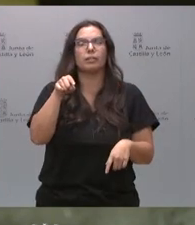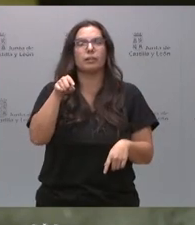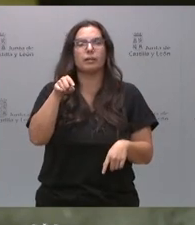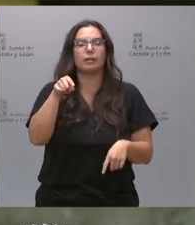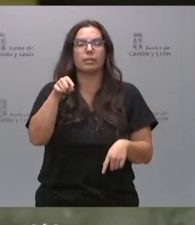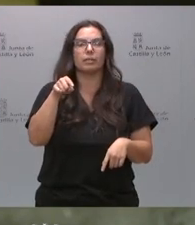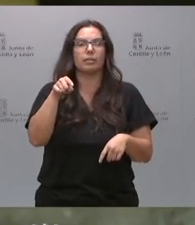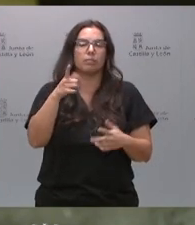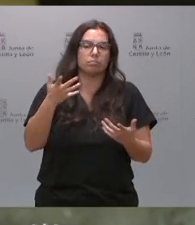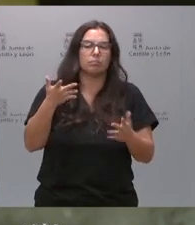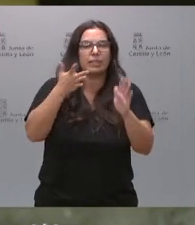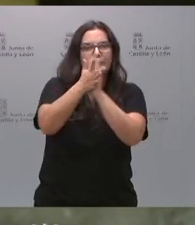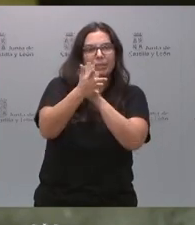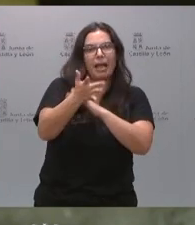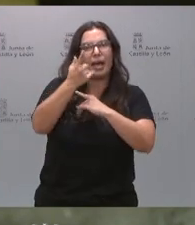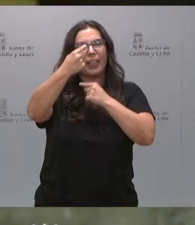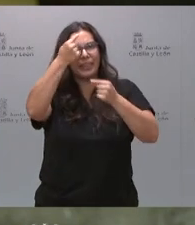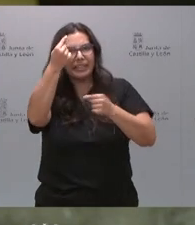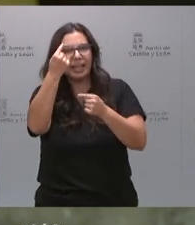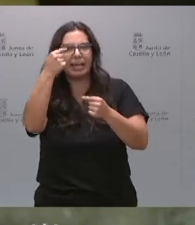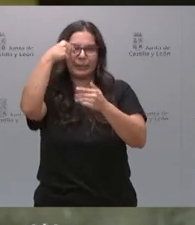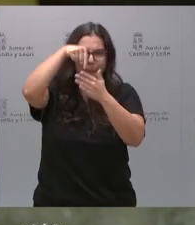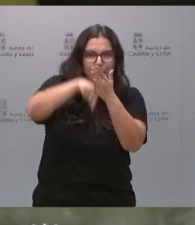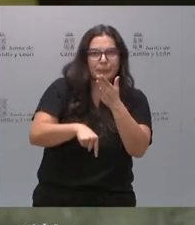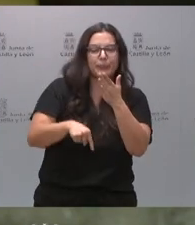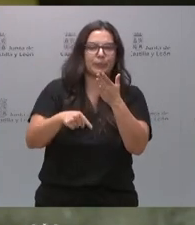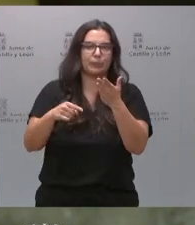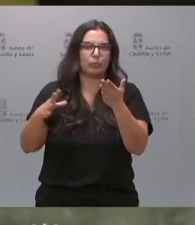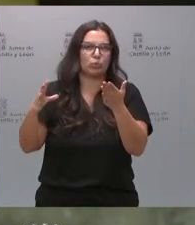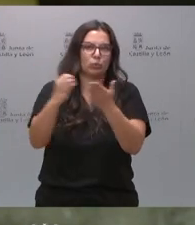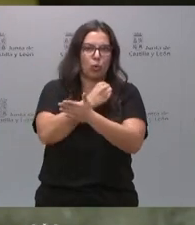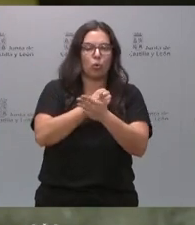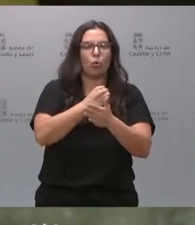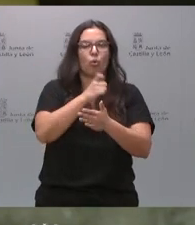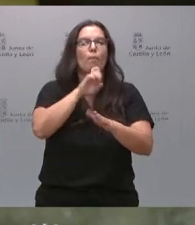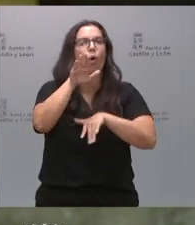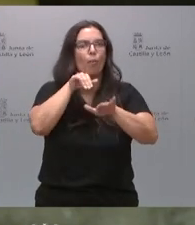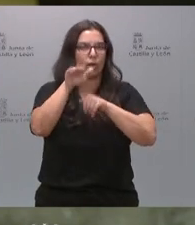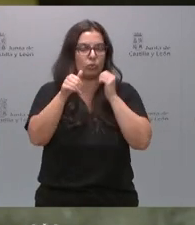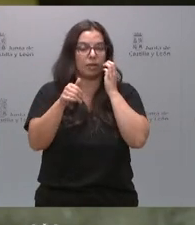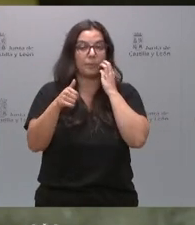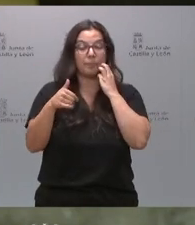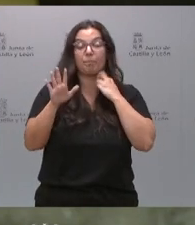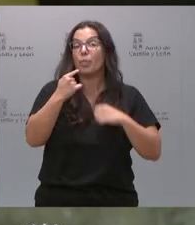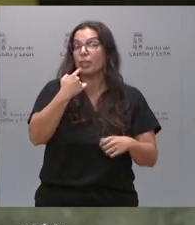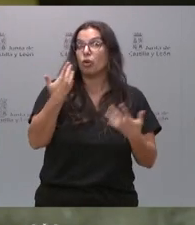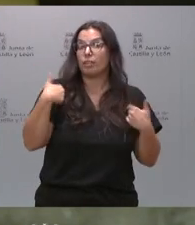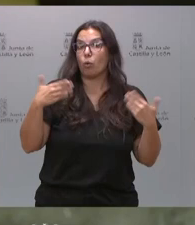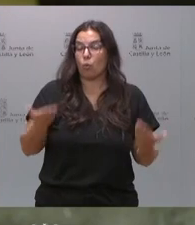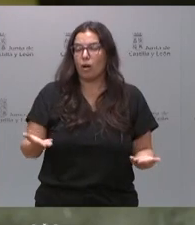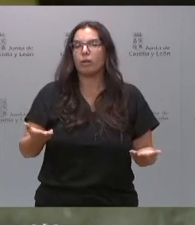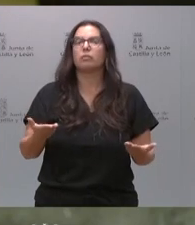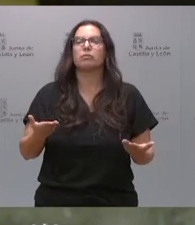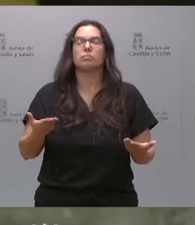circunstancias, los detalles más importantes de esta convocatoria, pero lo que sí le puedo decir es que no